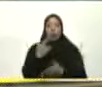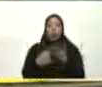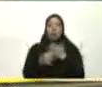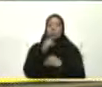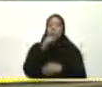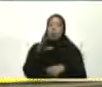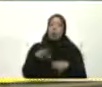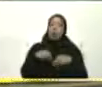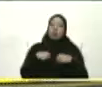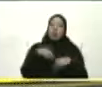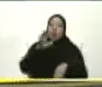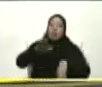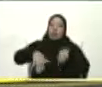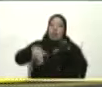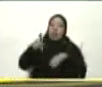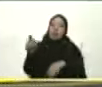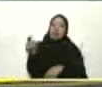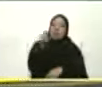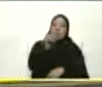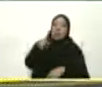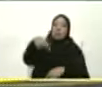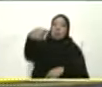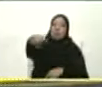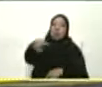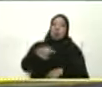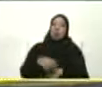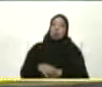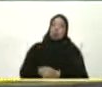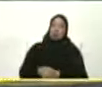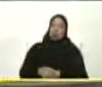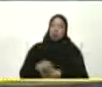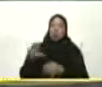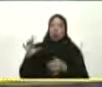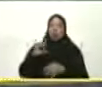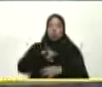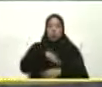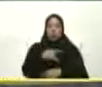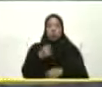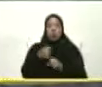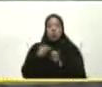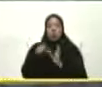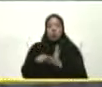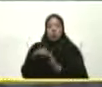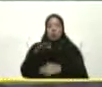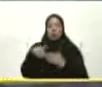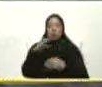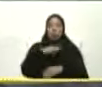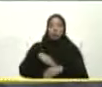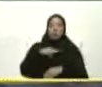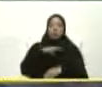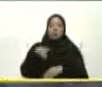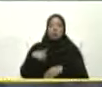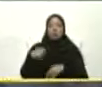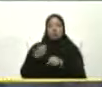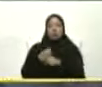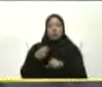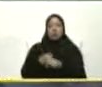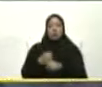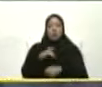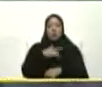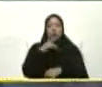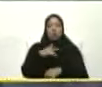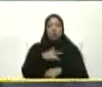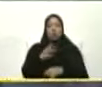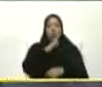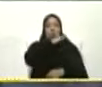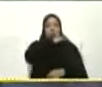reconocemos Que 15 meses Después Esta universidad Donde ha llegado La misión Ya se están sintiendo Los